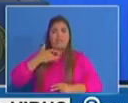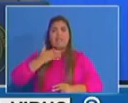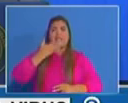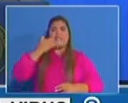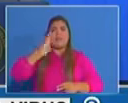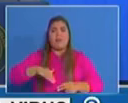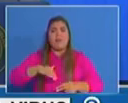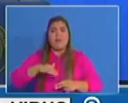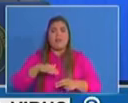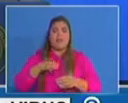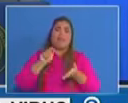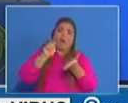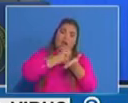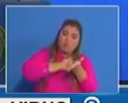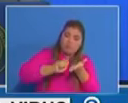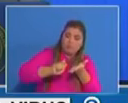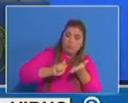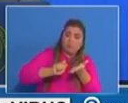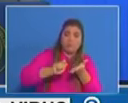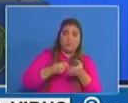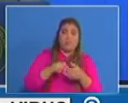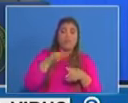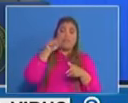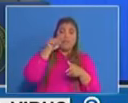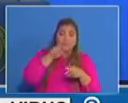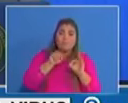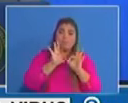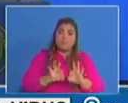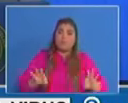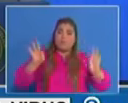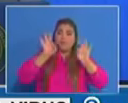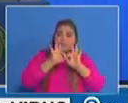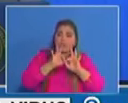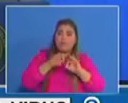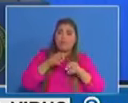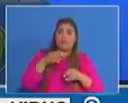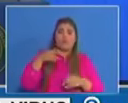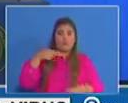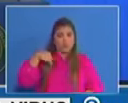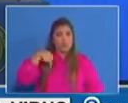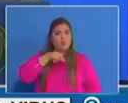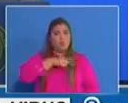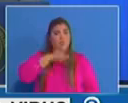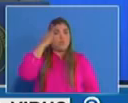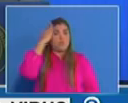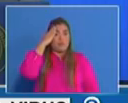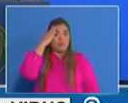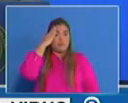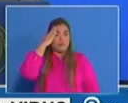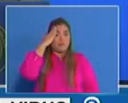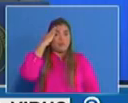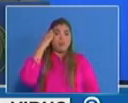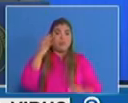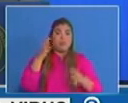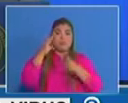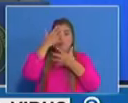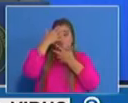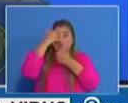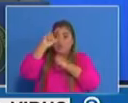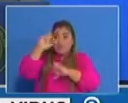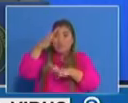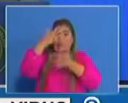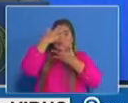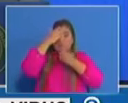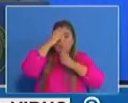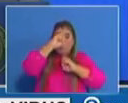indicador muy importante desde el punto de vista que como sabemos mucho del contagio ocurre incluso